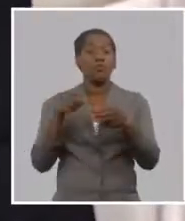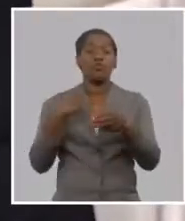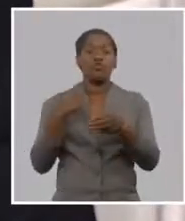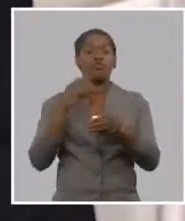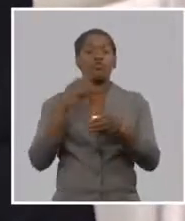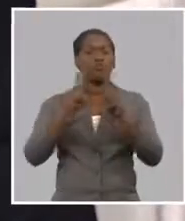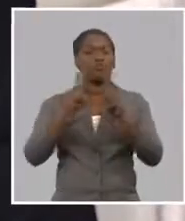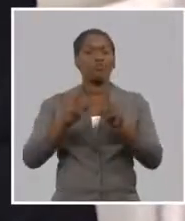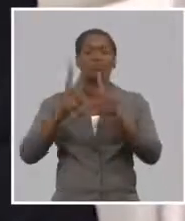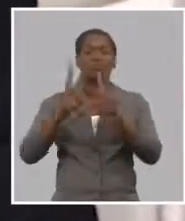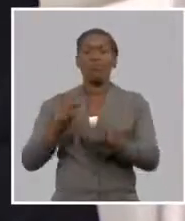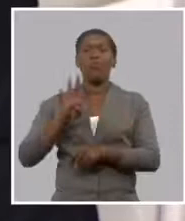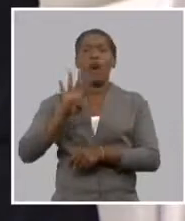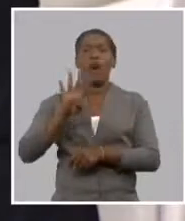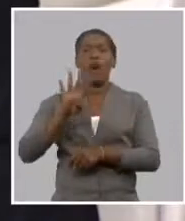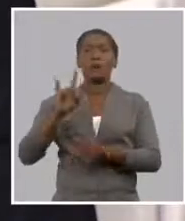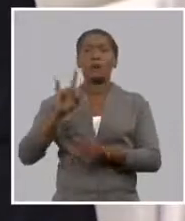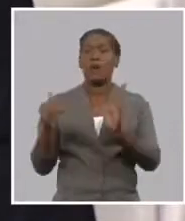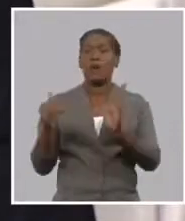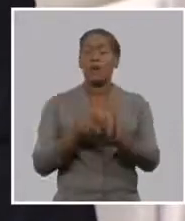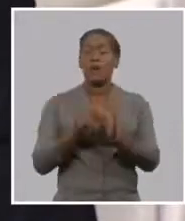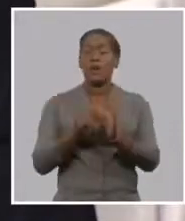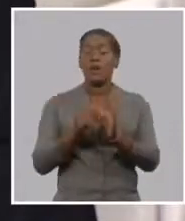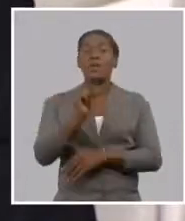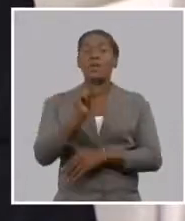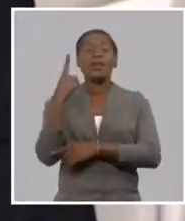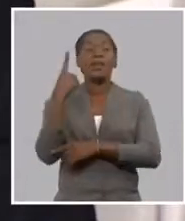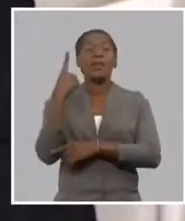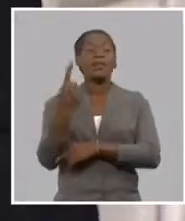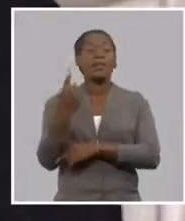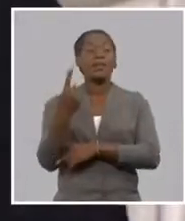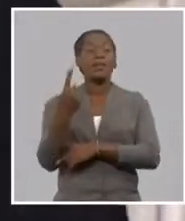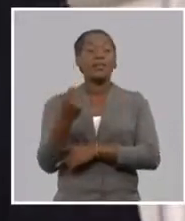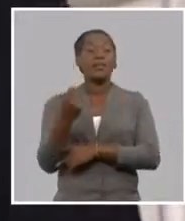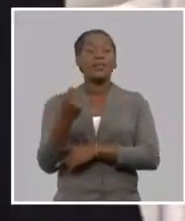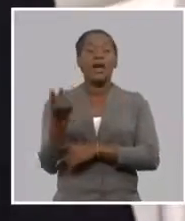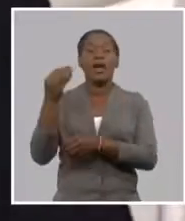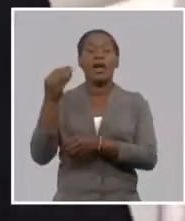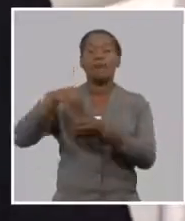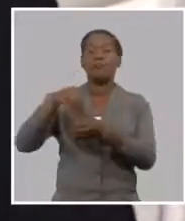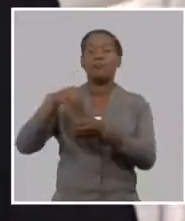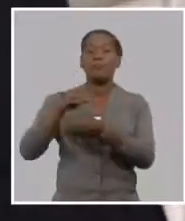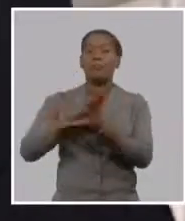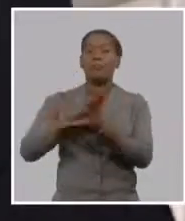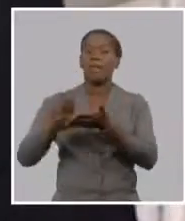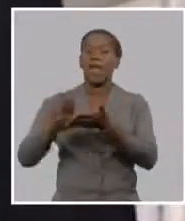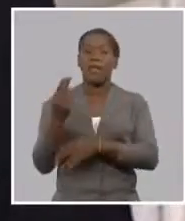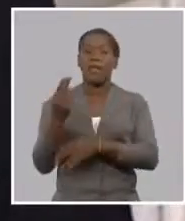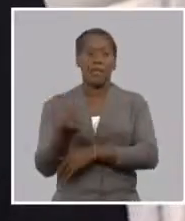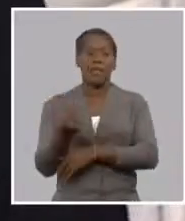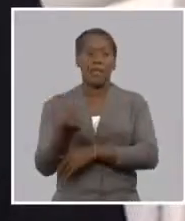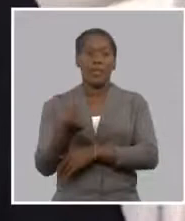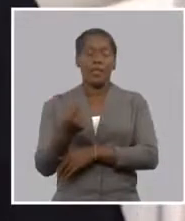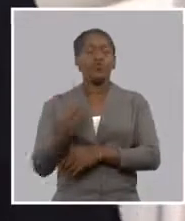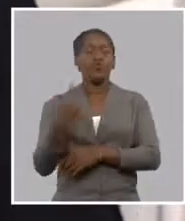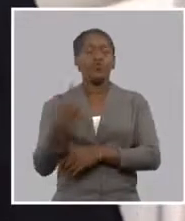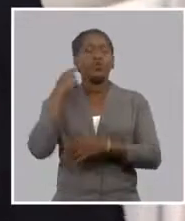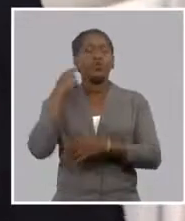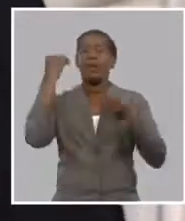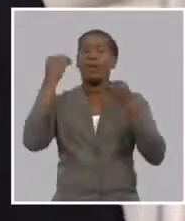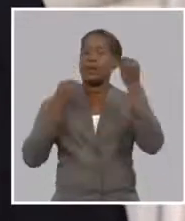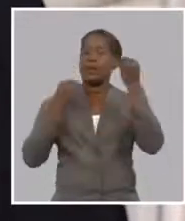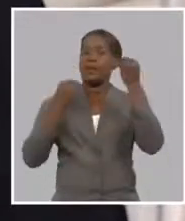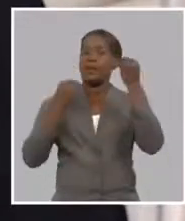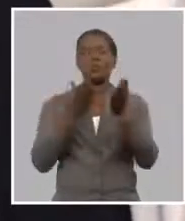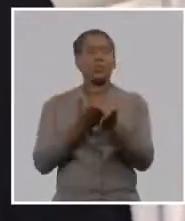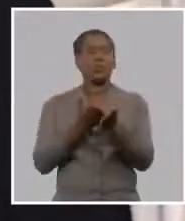toda la demanda que nosotros debemos estar recibiendo en el año 2021 de crédito este trabajo se continúa haciendo seguimos con los OCD